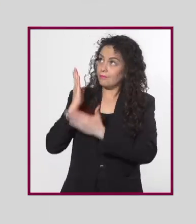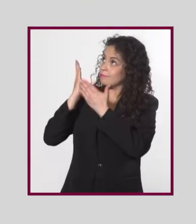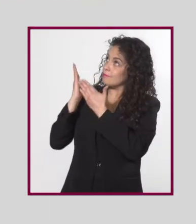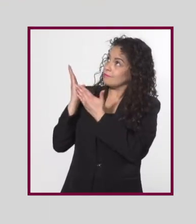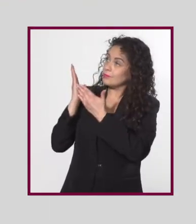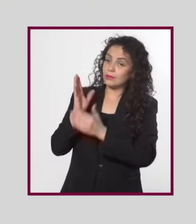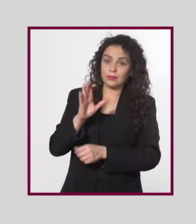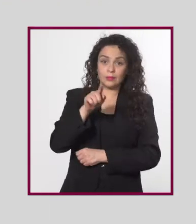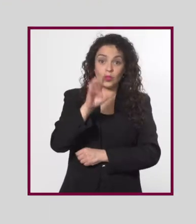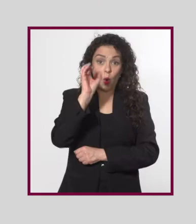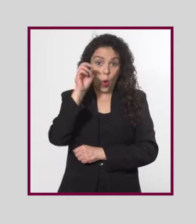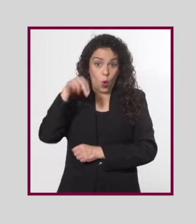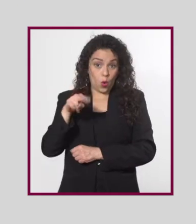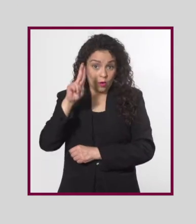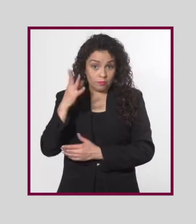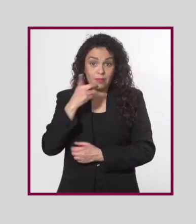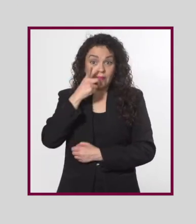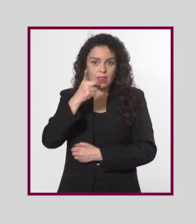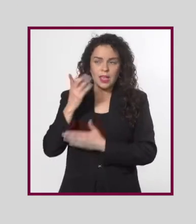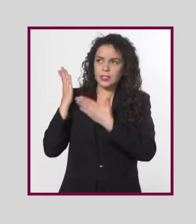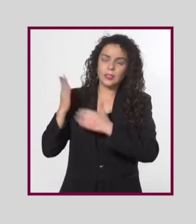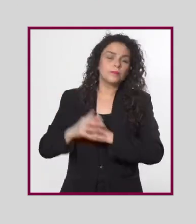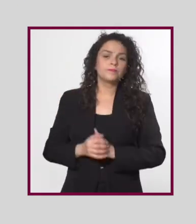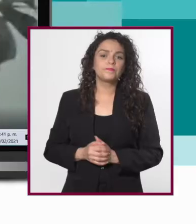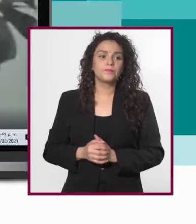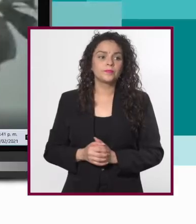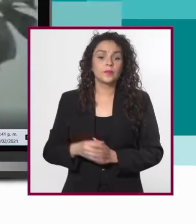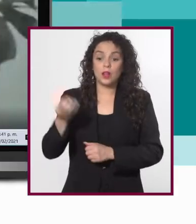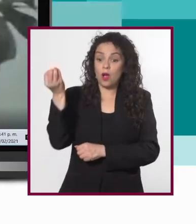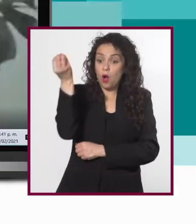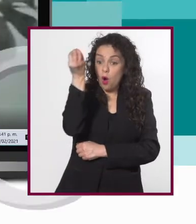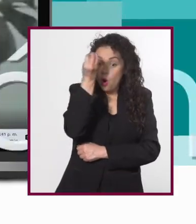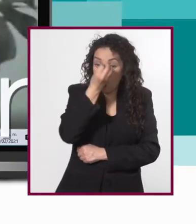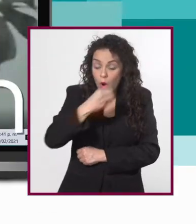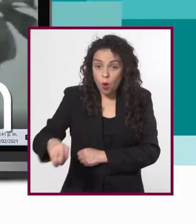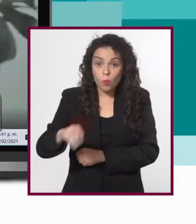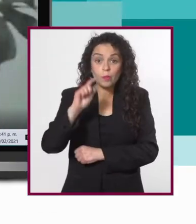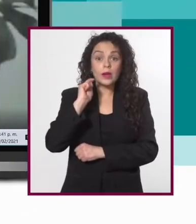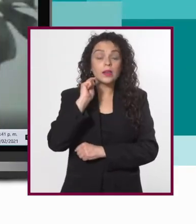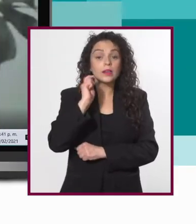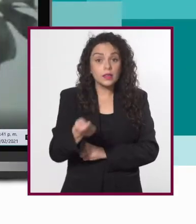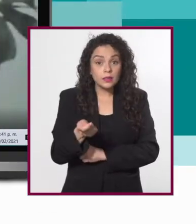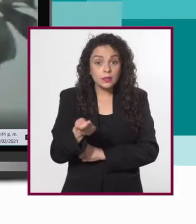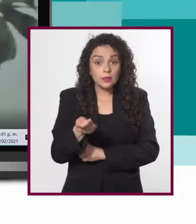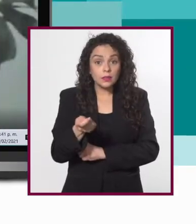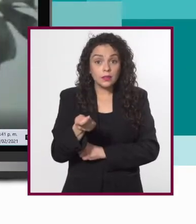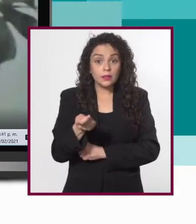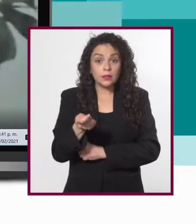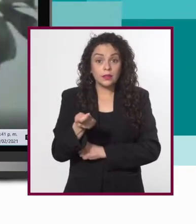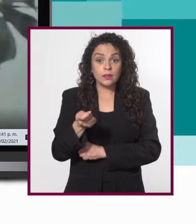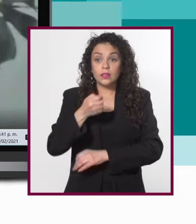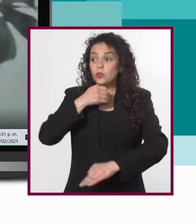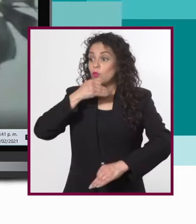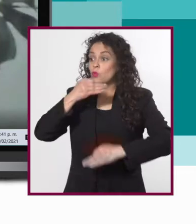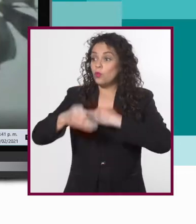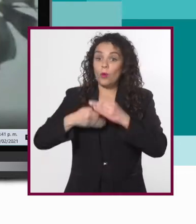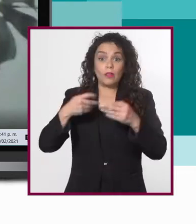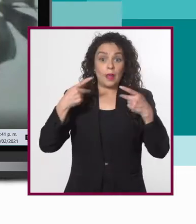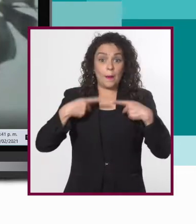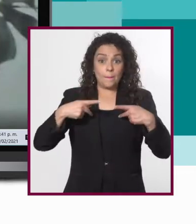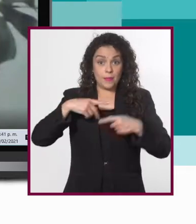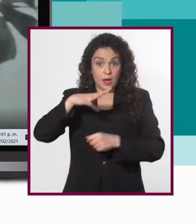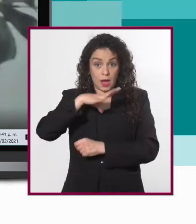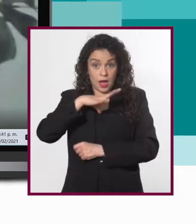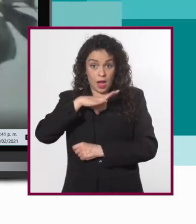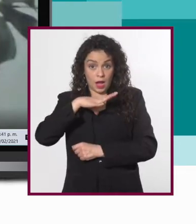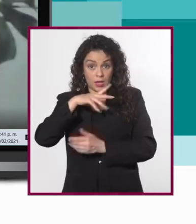Convención de las Naciones Unidas dice que es obligación que todas